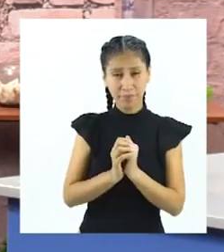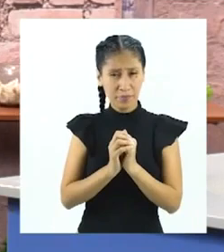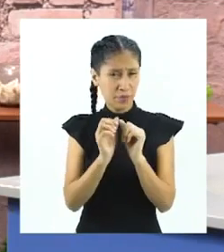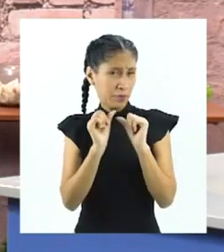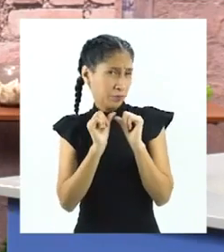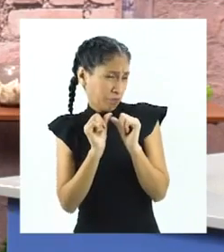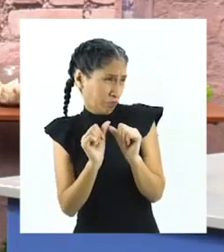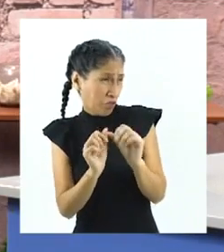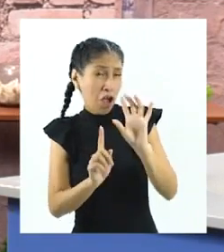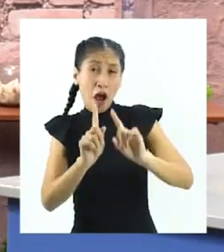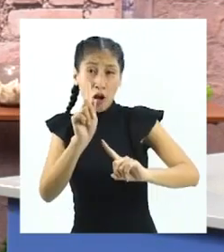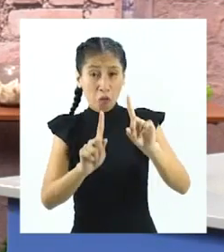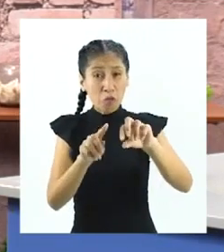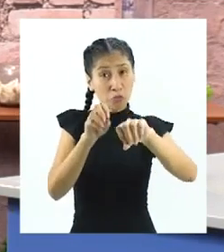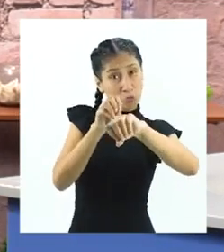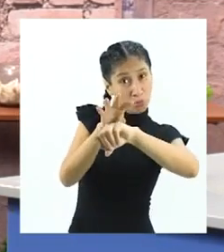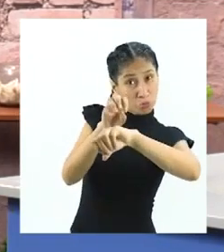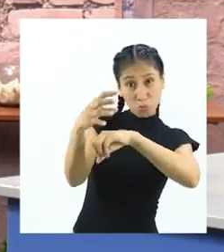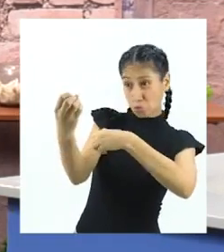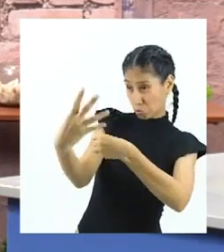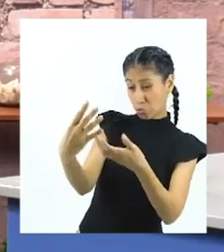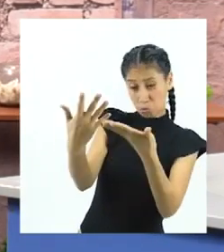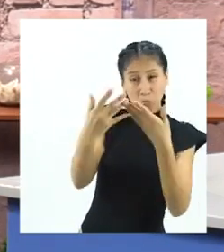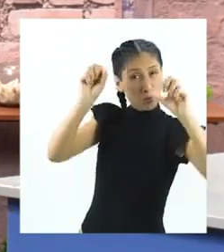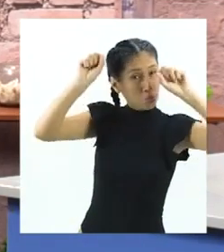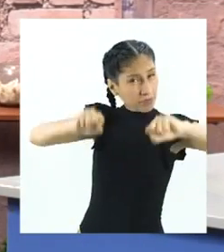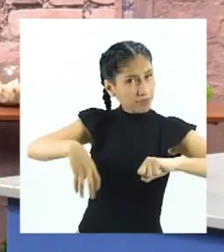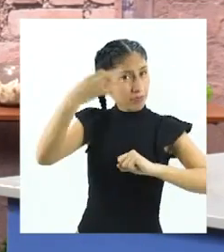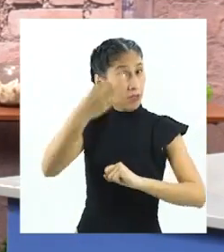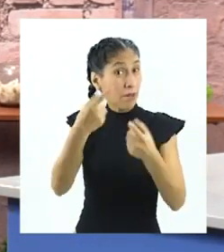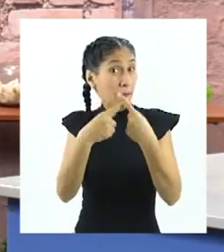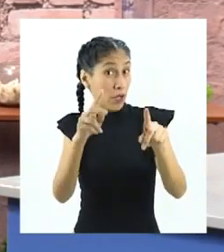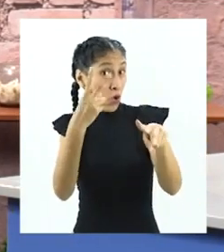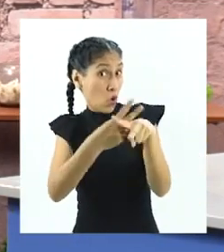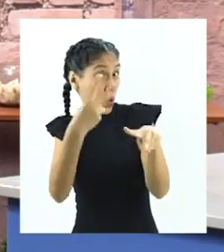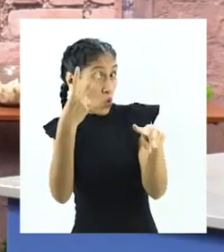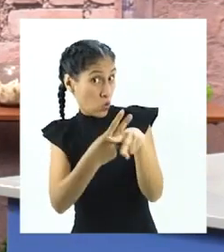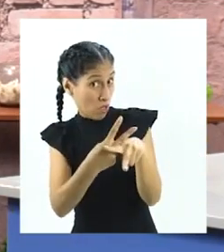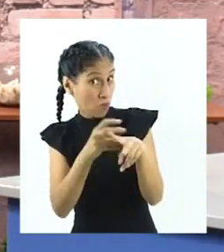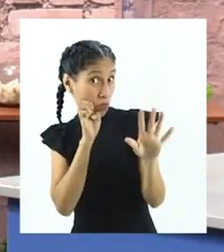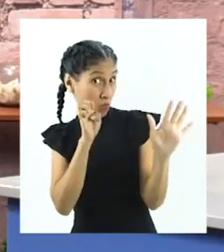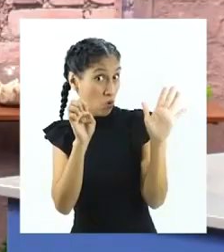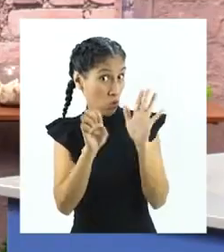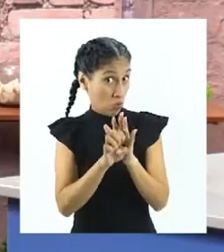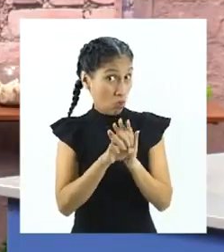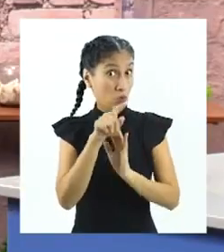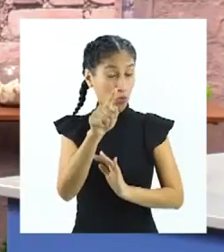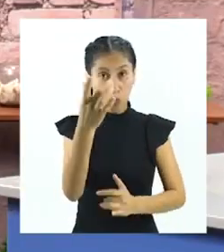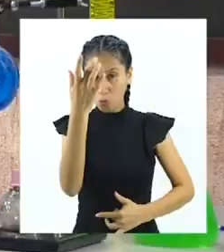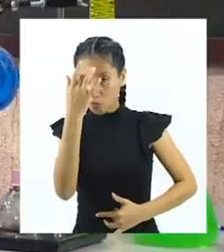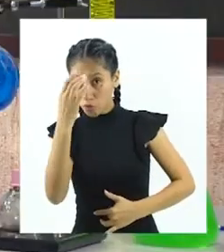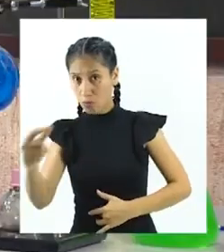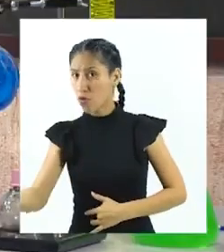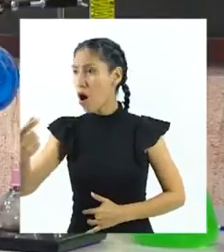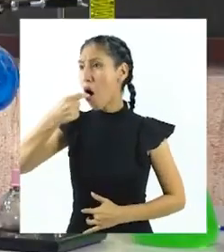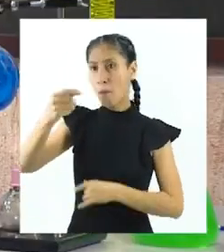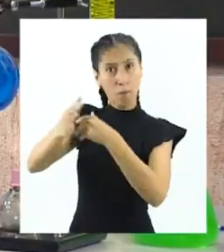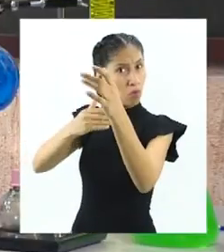podemos seguir algunas recomendaciones. Sí, es verdad. Pero, cuidado con usar medicinas no prescritas por un médico.